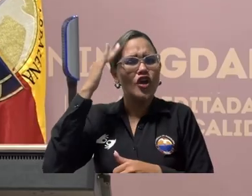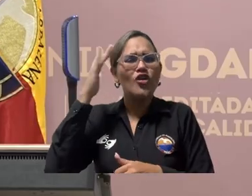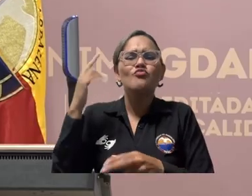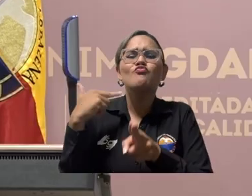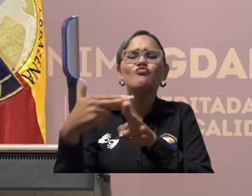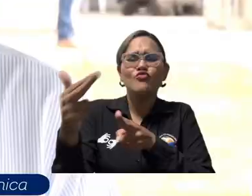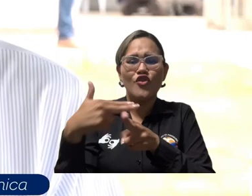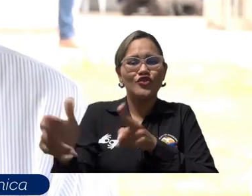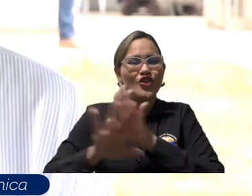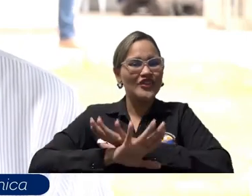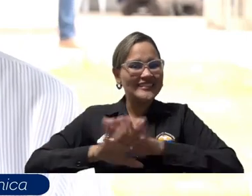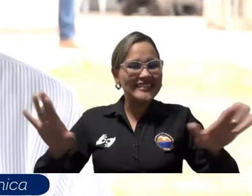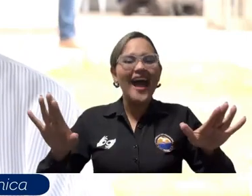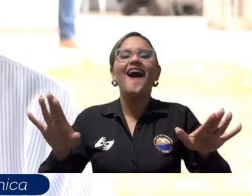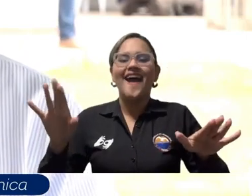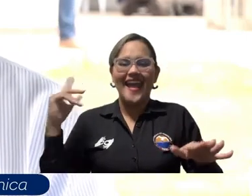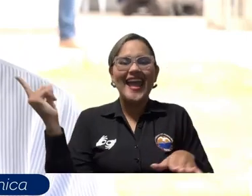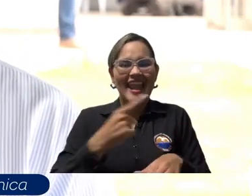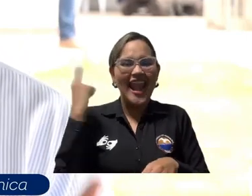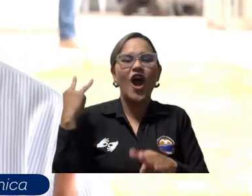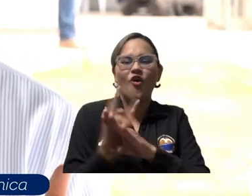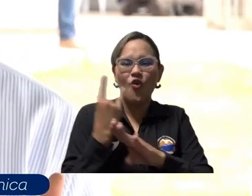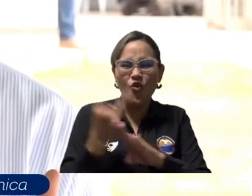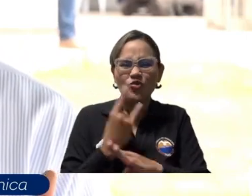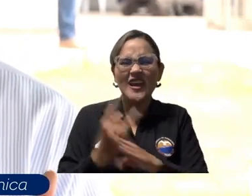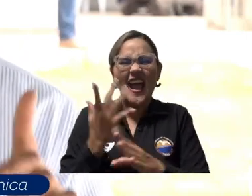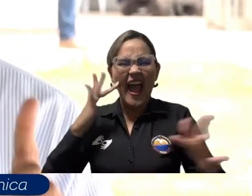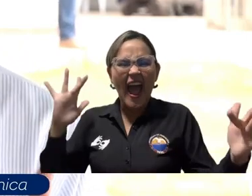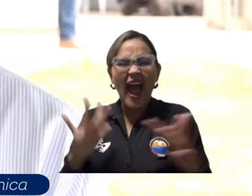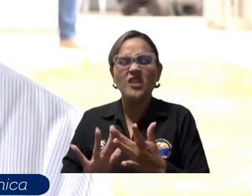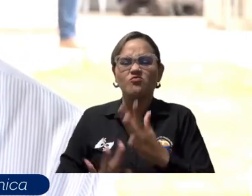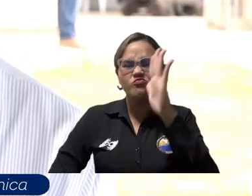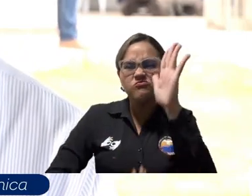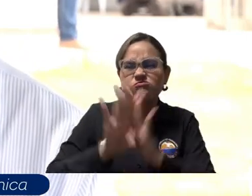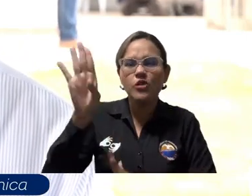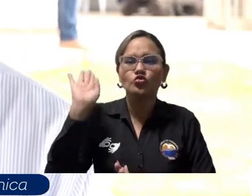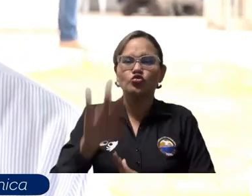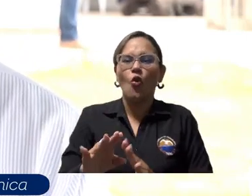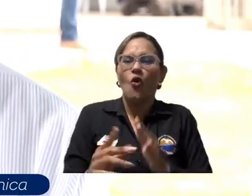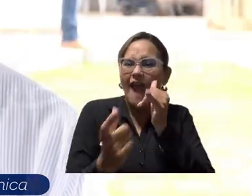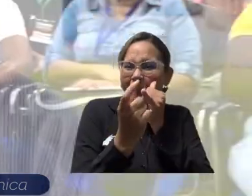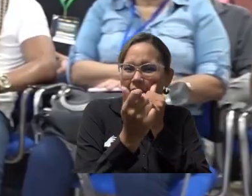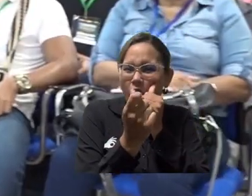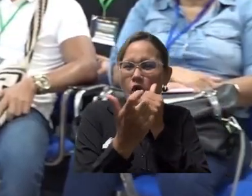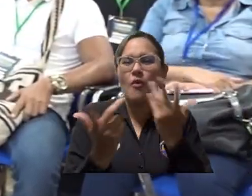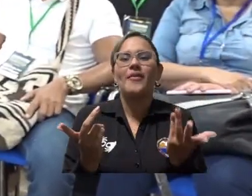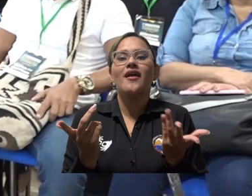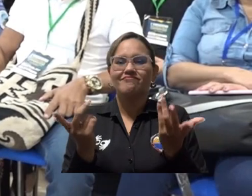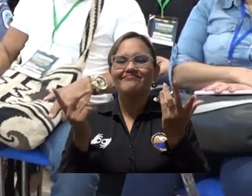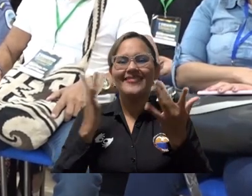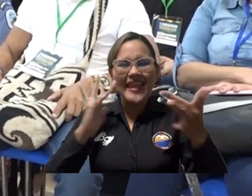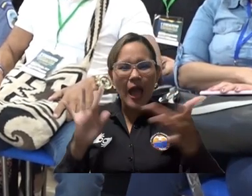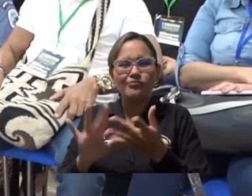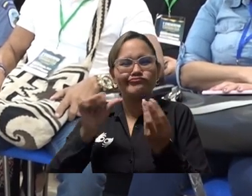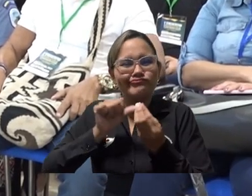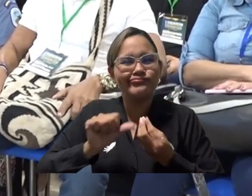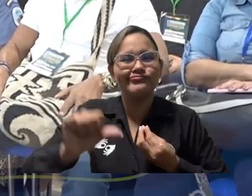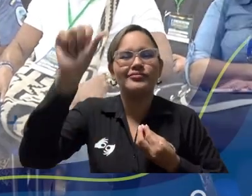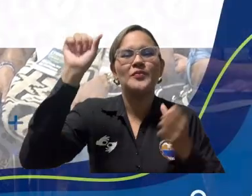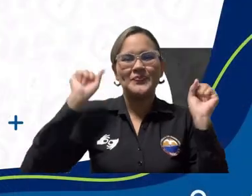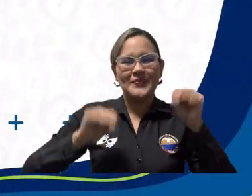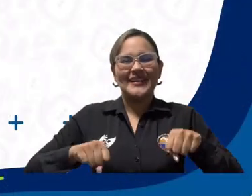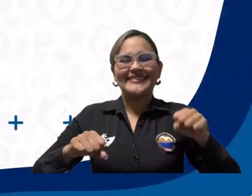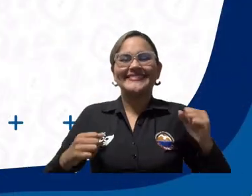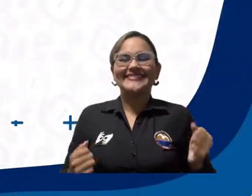ser la que va a marcar mucho de lo que podemos hacer en desarrollo económico, como lo decía yo en alguna intervención, pero de manera sostenible.